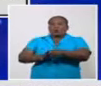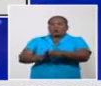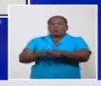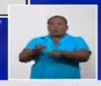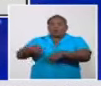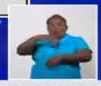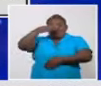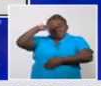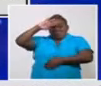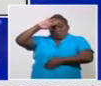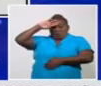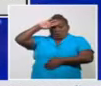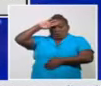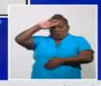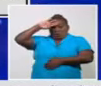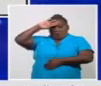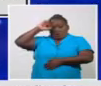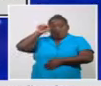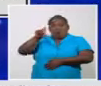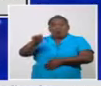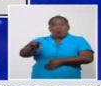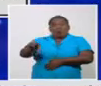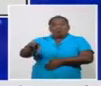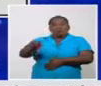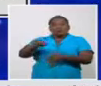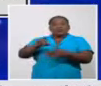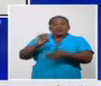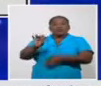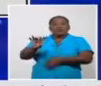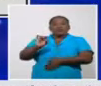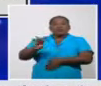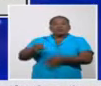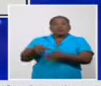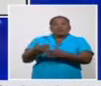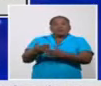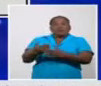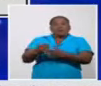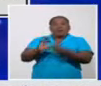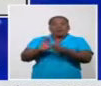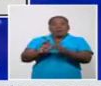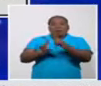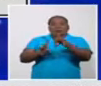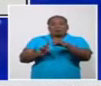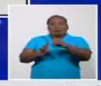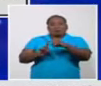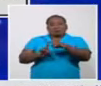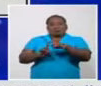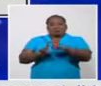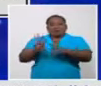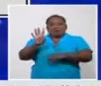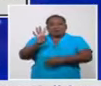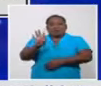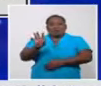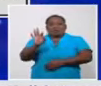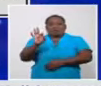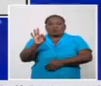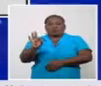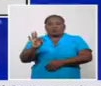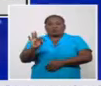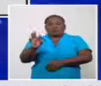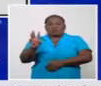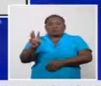en los últimos 15 días Guantánamo con 483,52